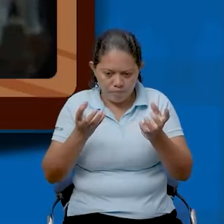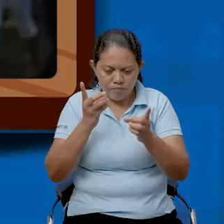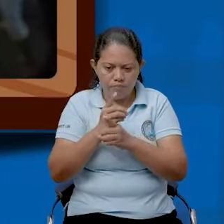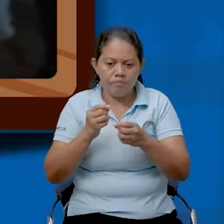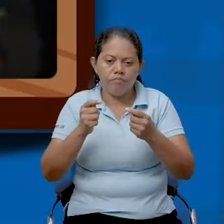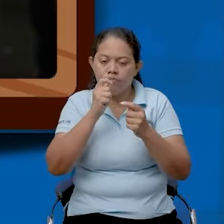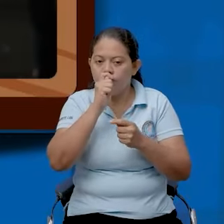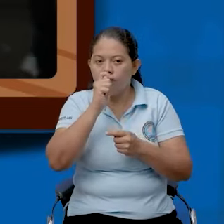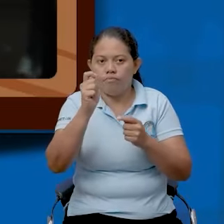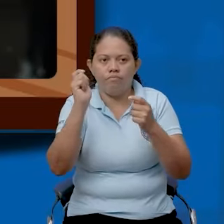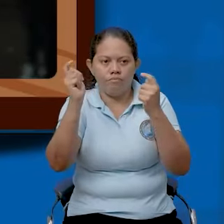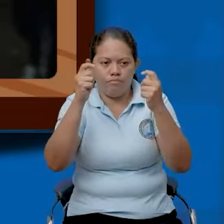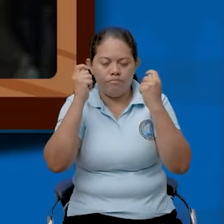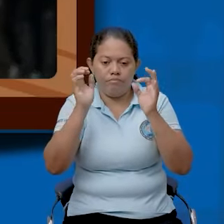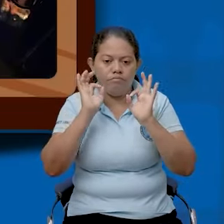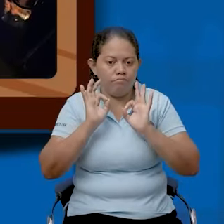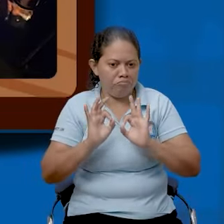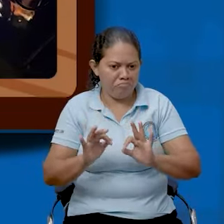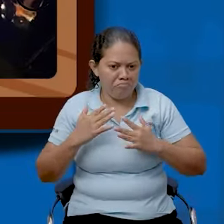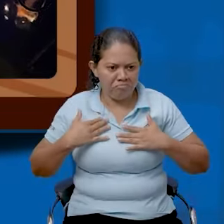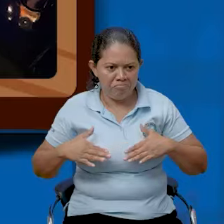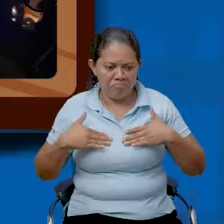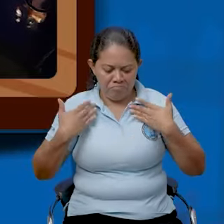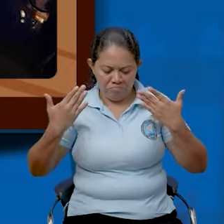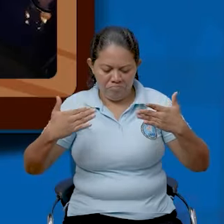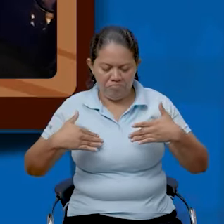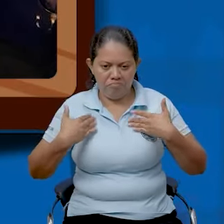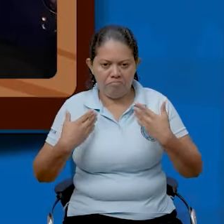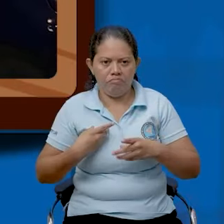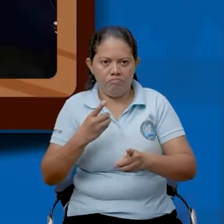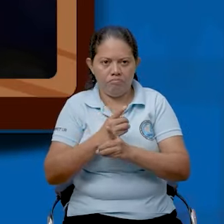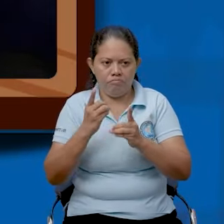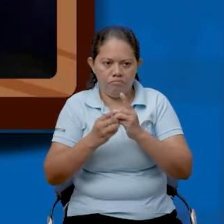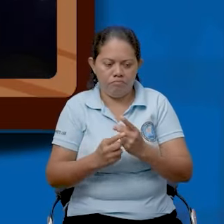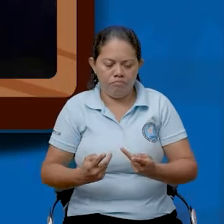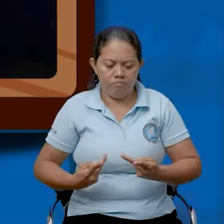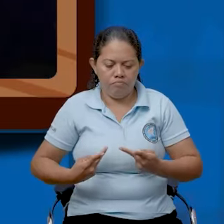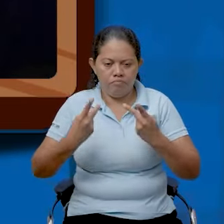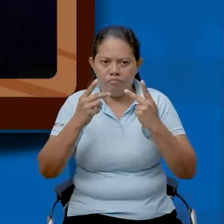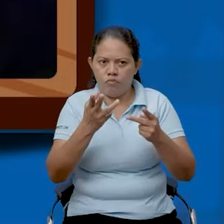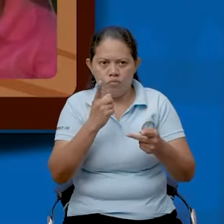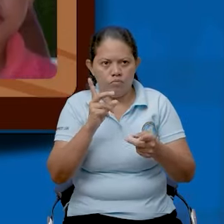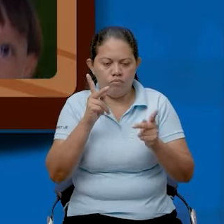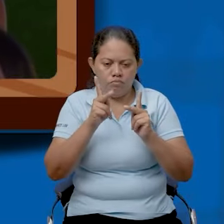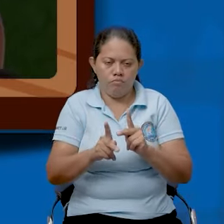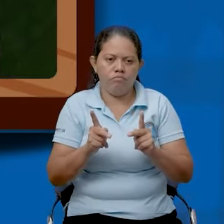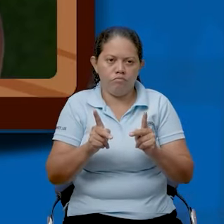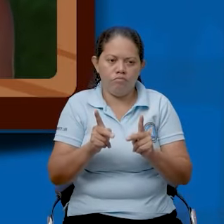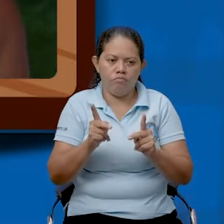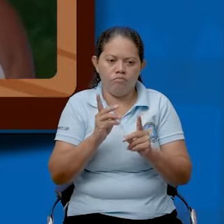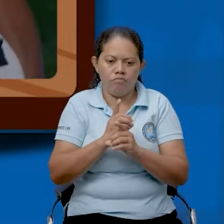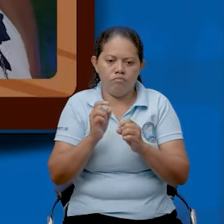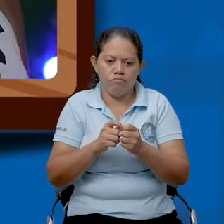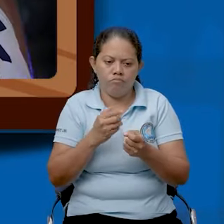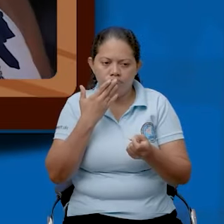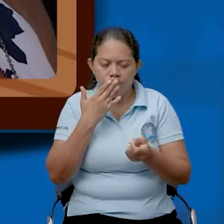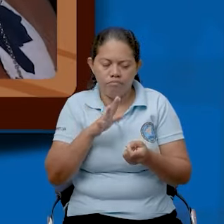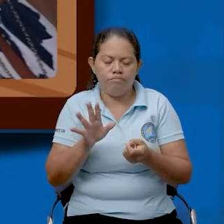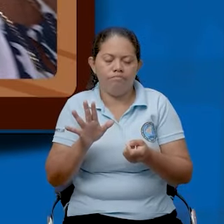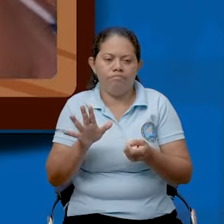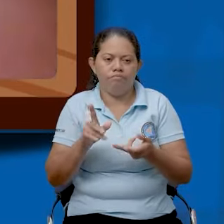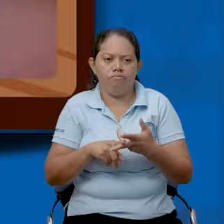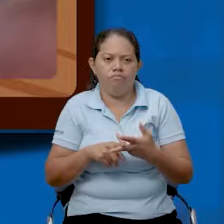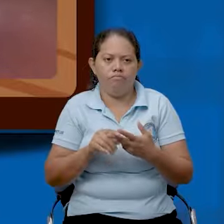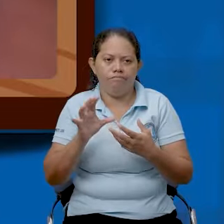disfrute sanamente, con oportunidades de vida y no gente que pueda sentirse